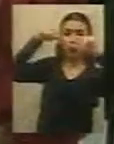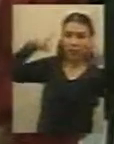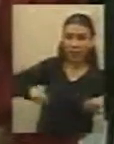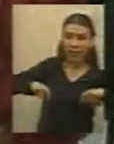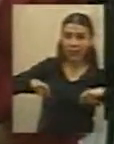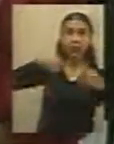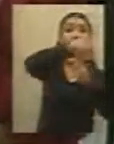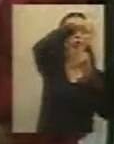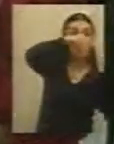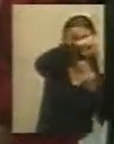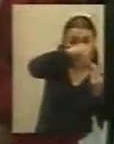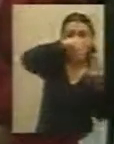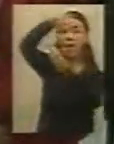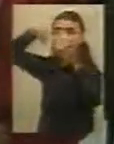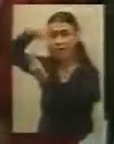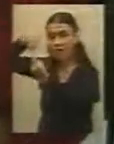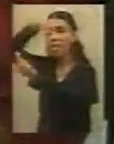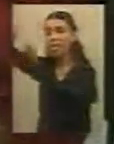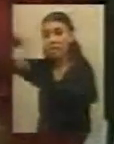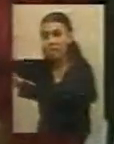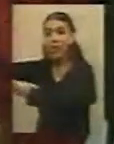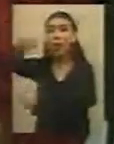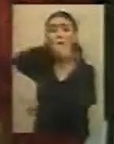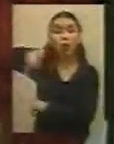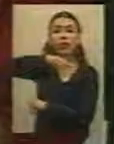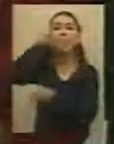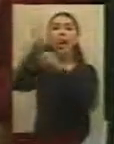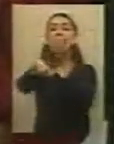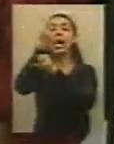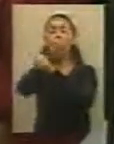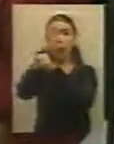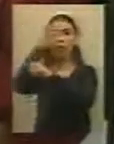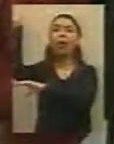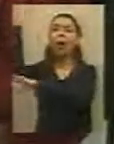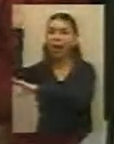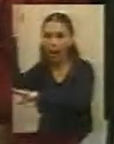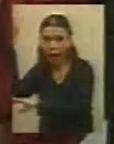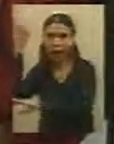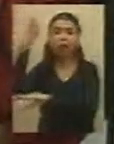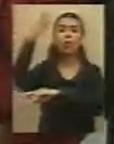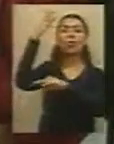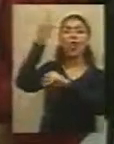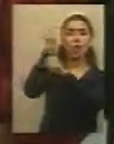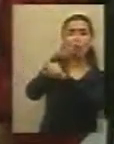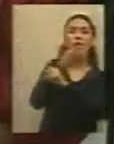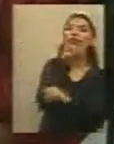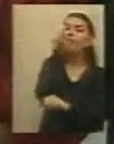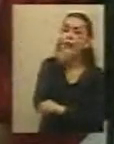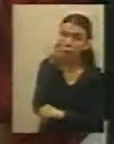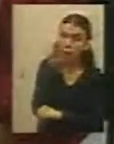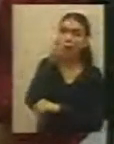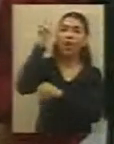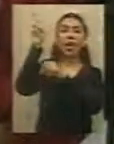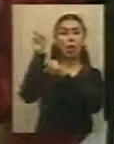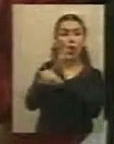para las personas que viven en ese sector y puedan disfrutar de un parque verde, un pulmón verde,